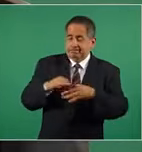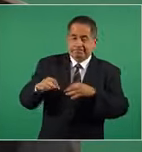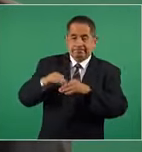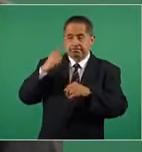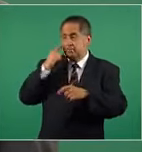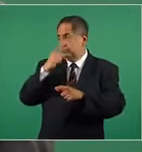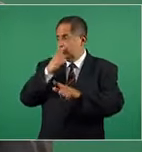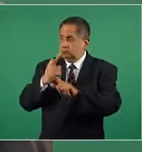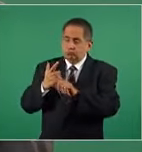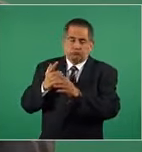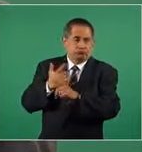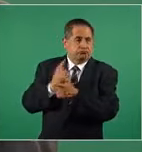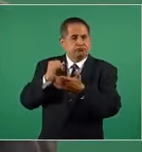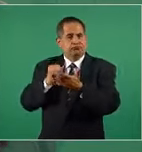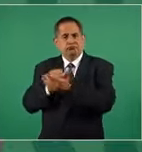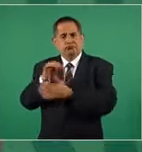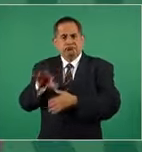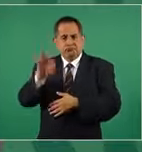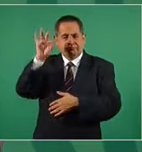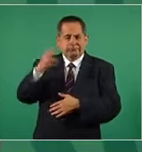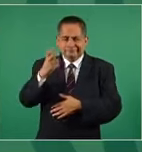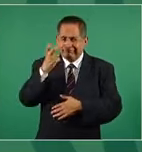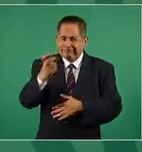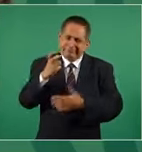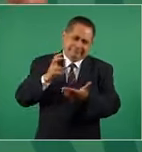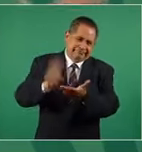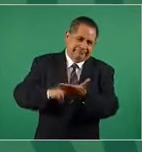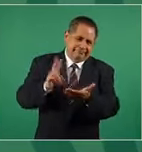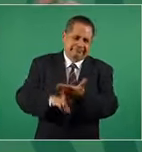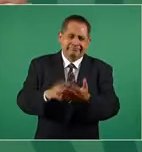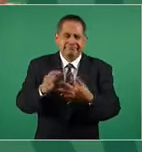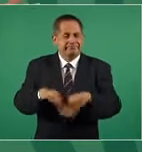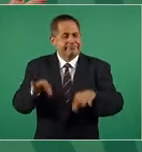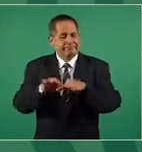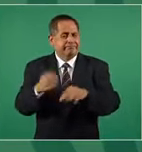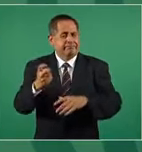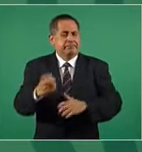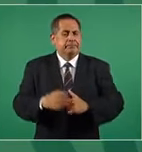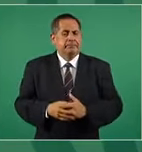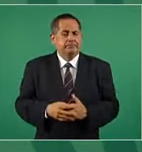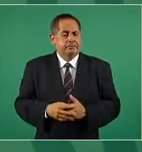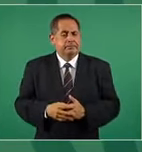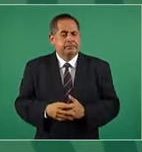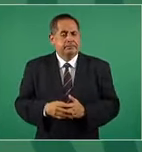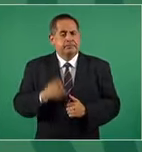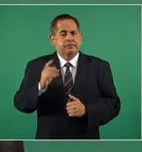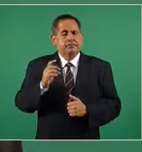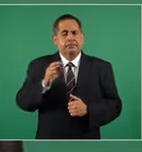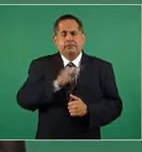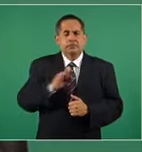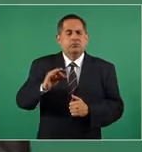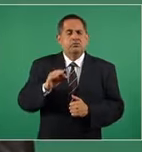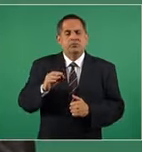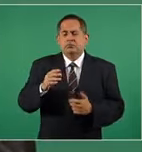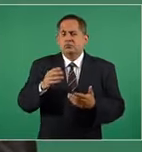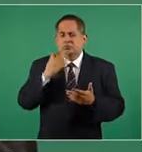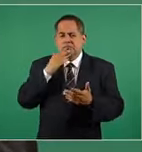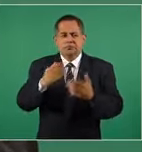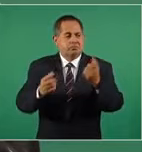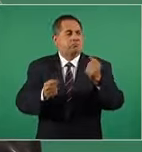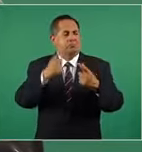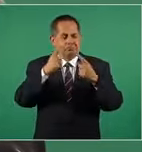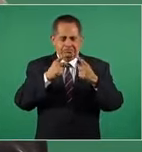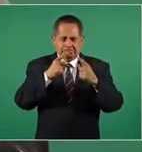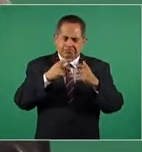y qué bien que se quitaron la máscara algunos